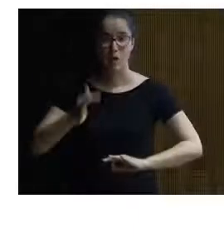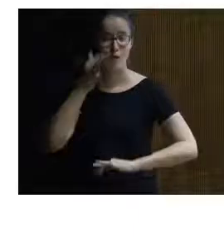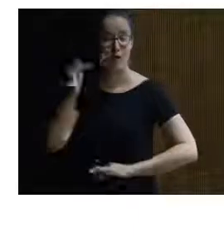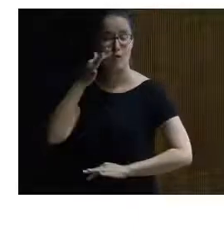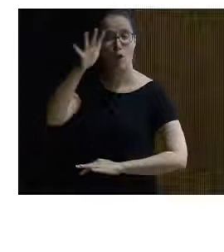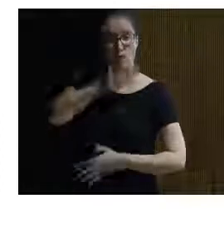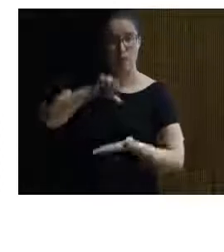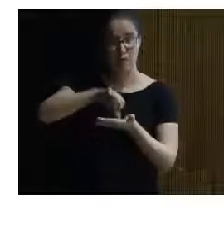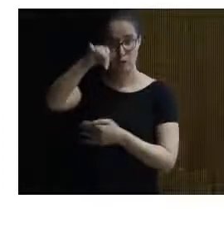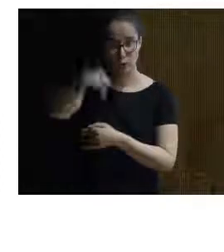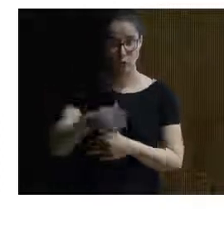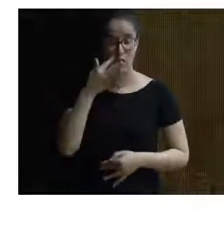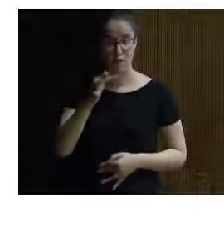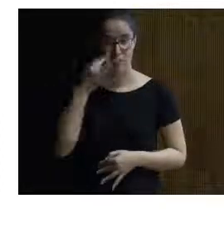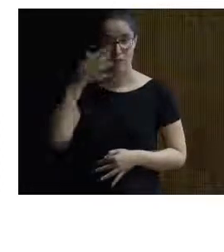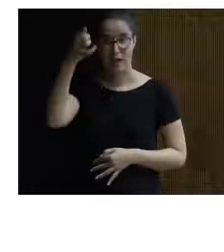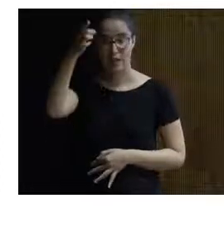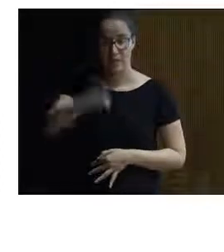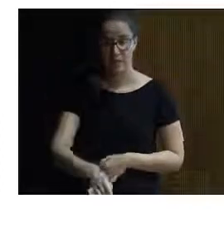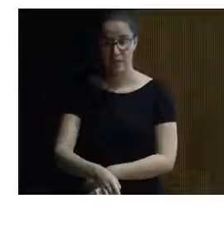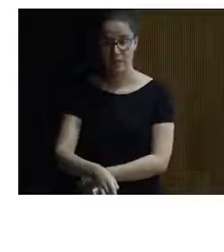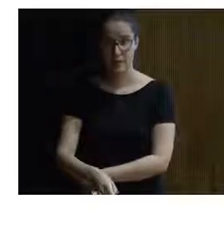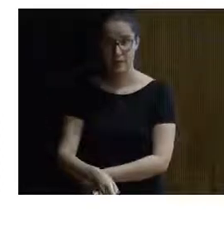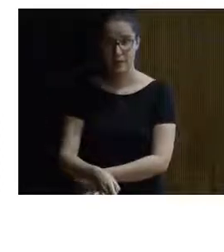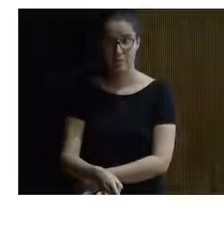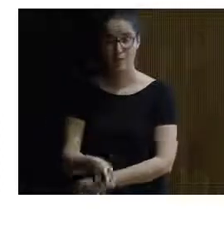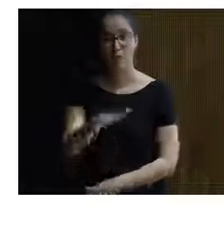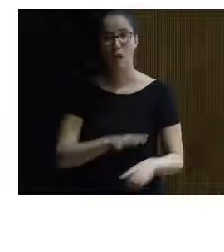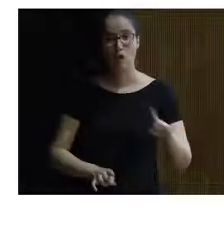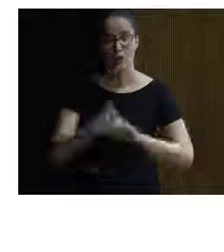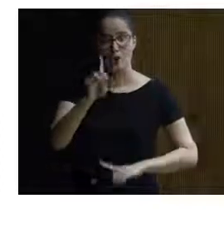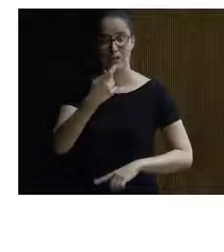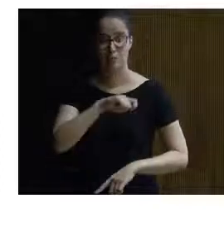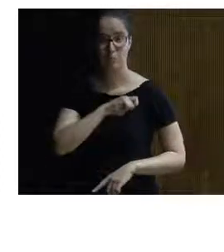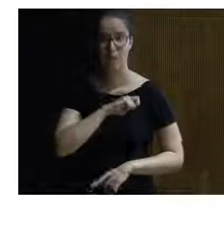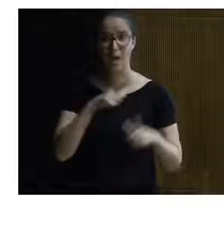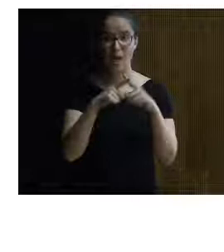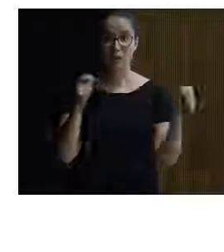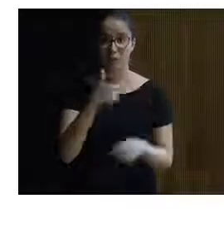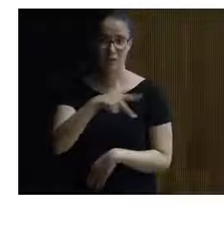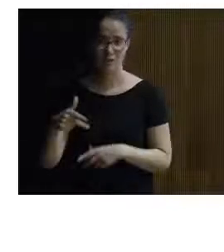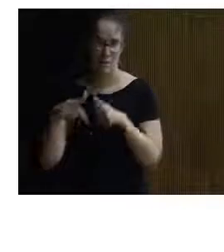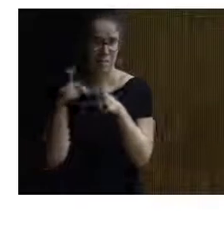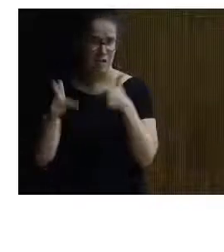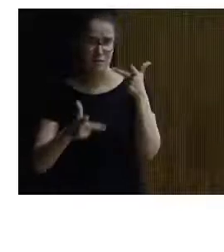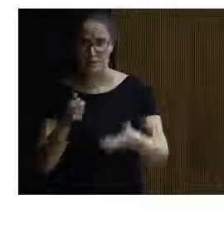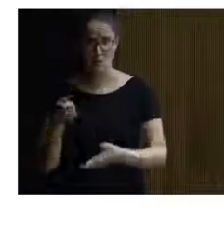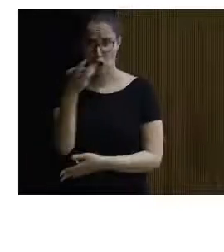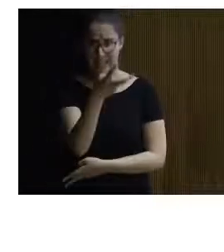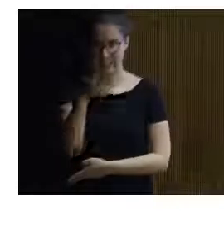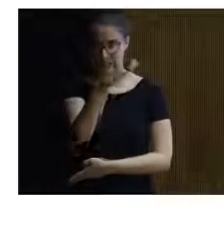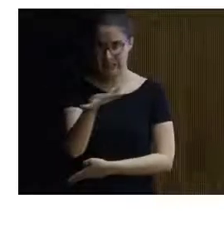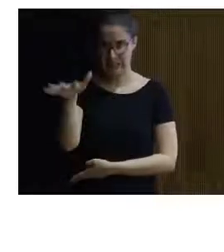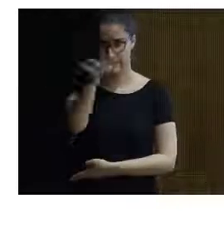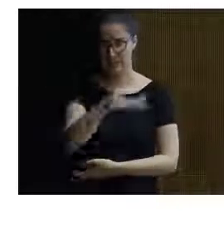zona centro-sur de Francia y también en la zona norte de España Asturias Cantabria y País Vasco son un poco los lugares que